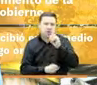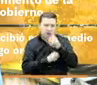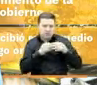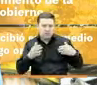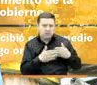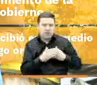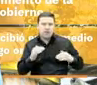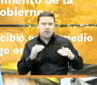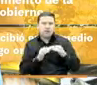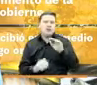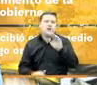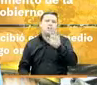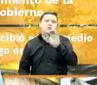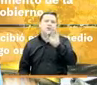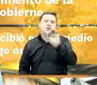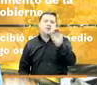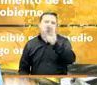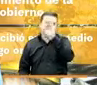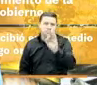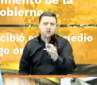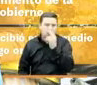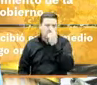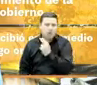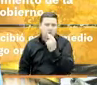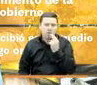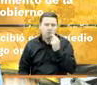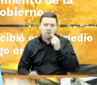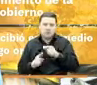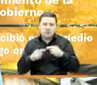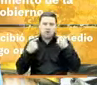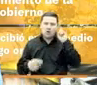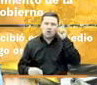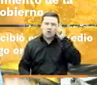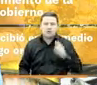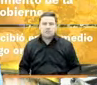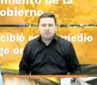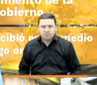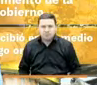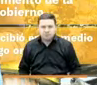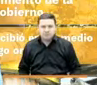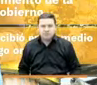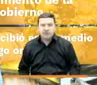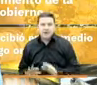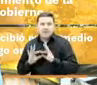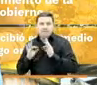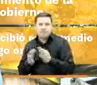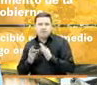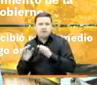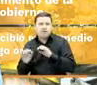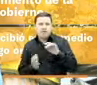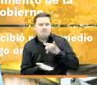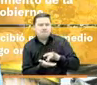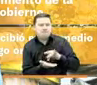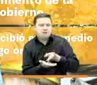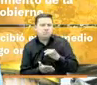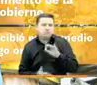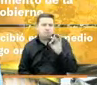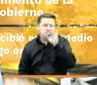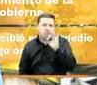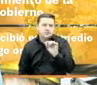equivalente al 93% del cumplimiento de la meta del gobierno. Cada familia participante recibió en promedio